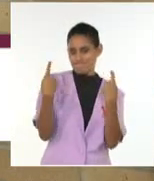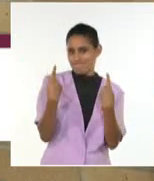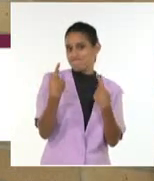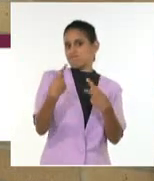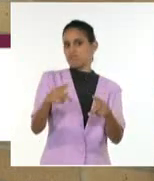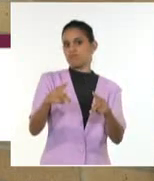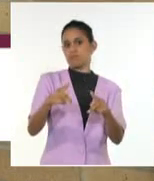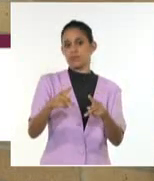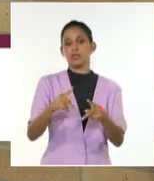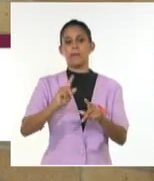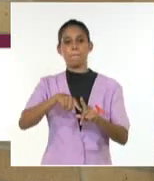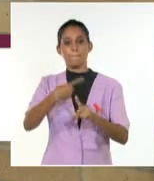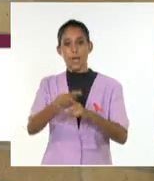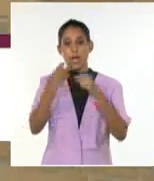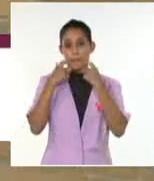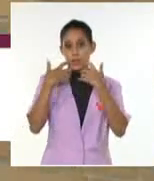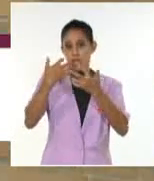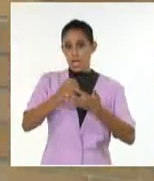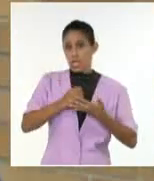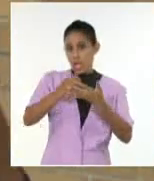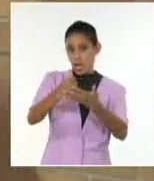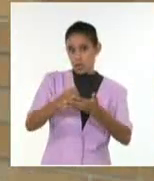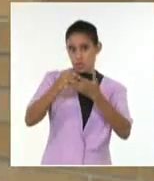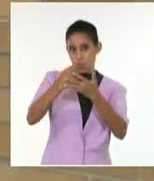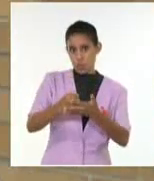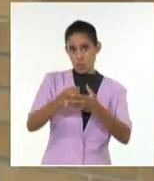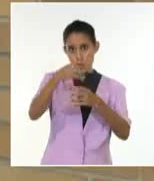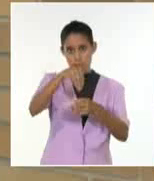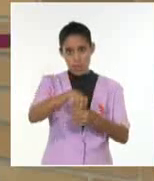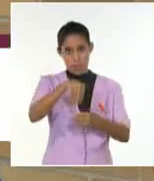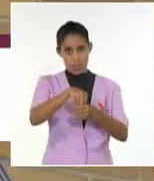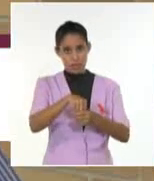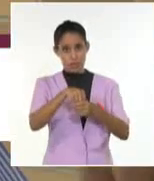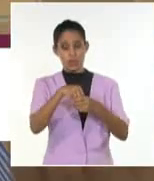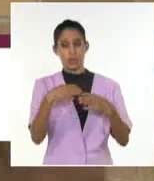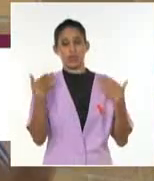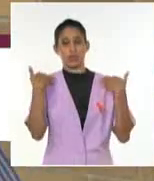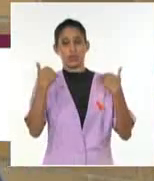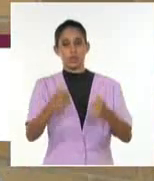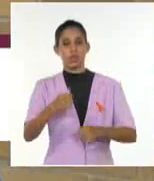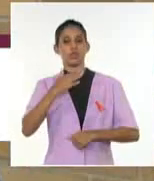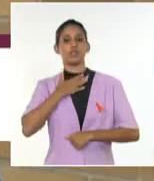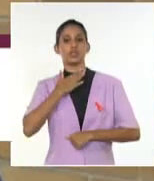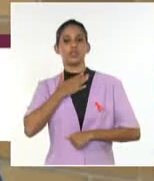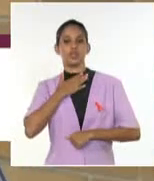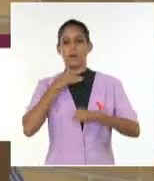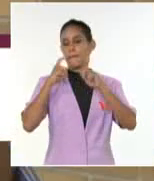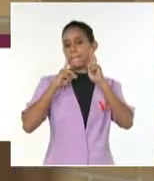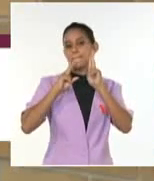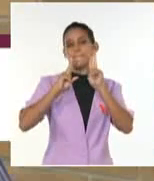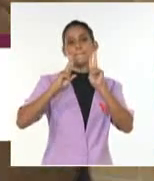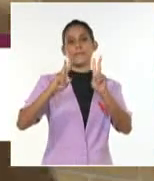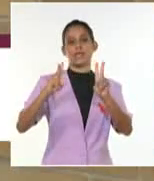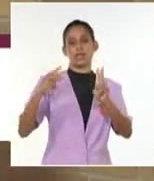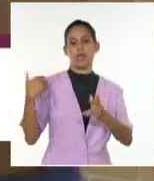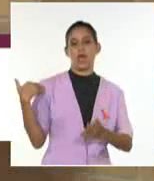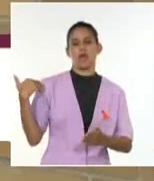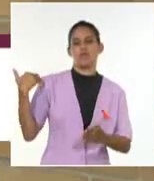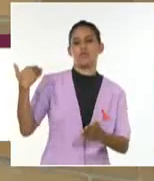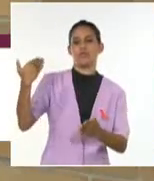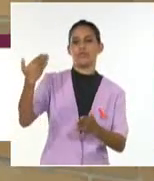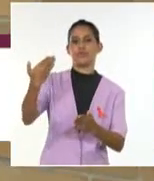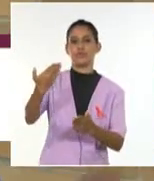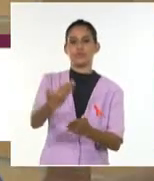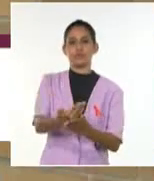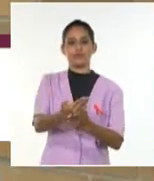su gente, que es lo más importante. Le he dado mi vida y él me lo ha dado todo, porque yo todo lo que soy